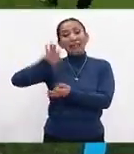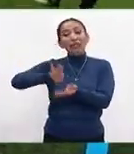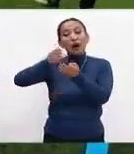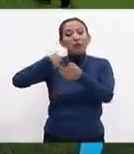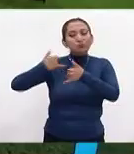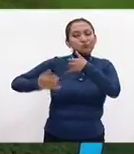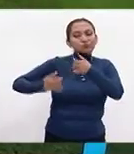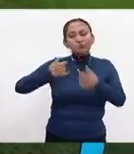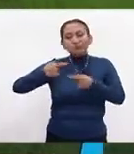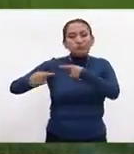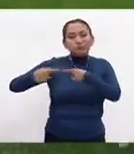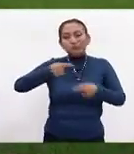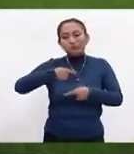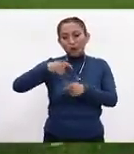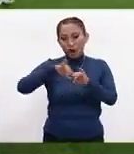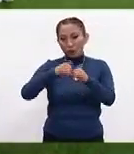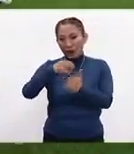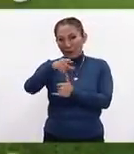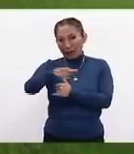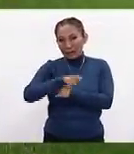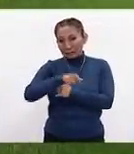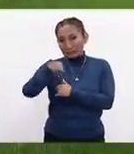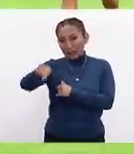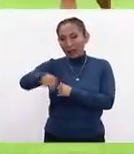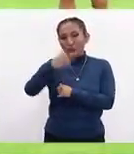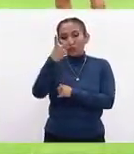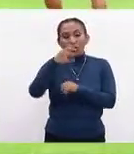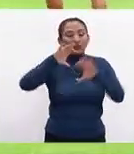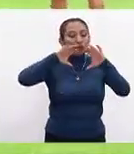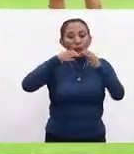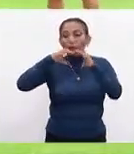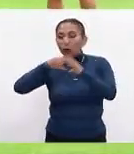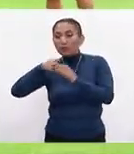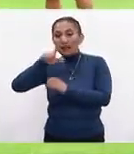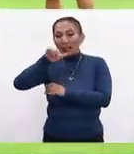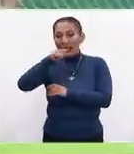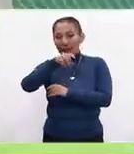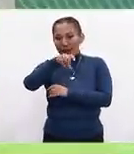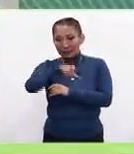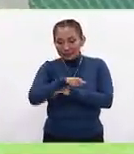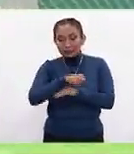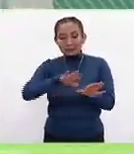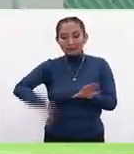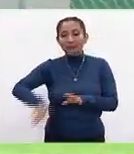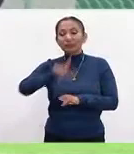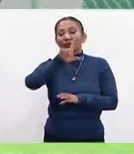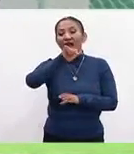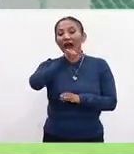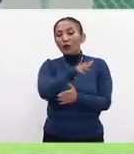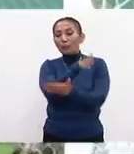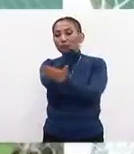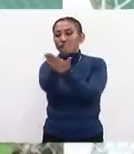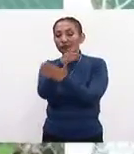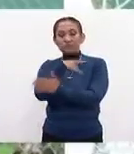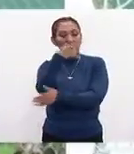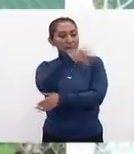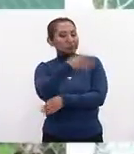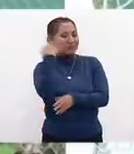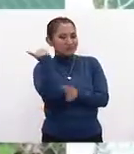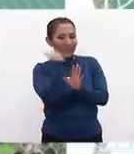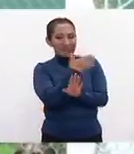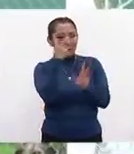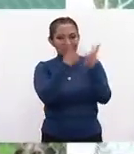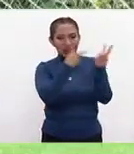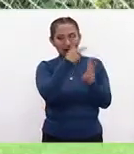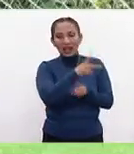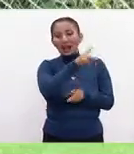dos duelos de cuartos de final de esa Copa MX. Que será a dos clubes de la Liga MX. Los de La Laguna llegan a esa instancia tras el ser de visita a la